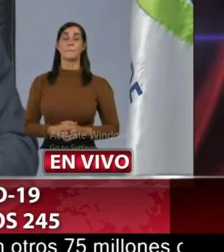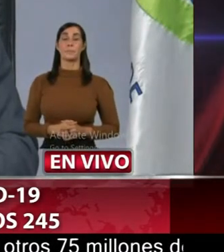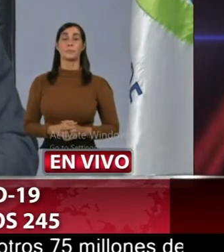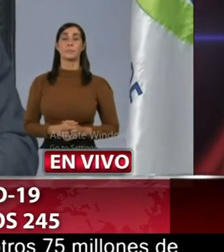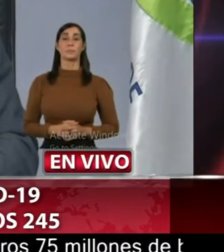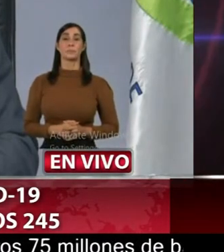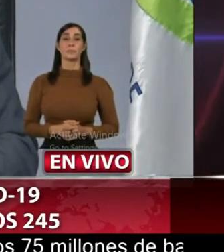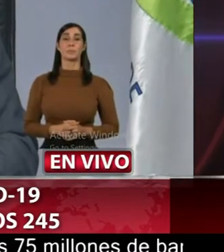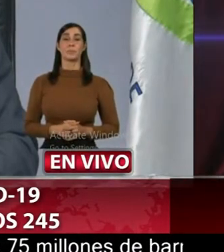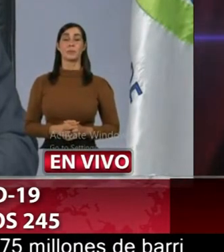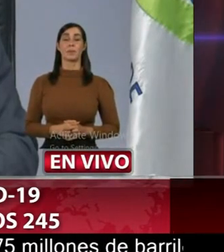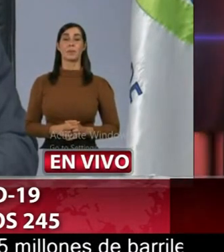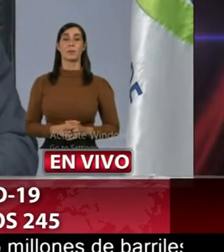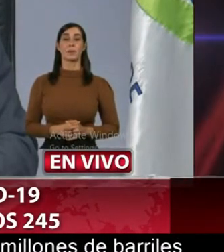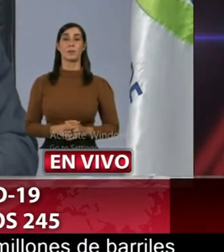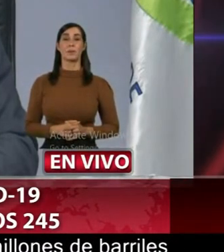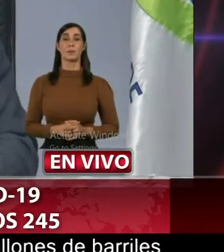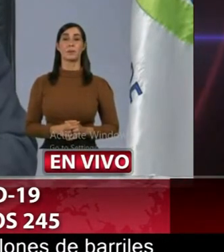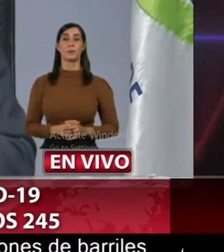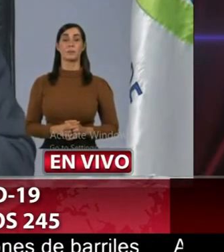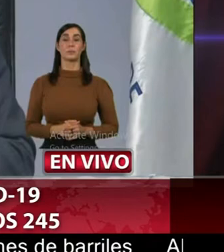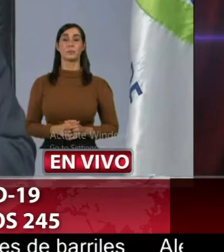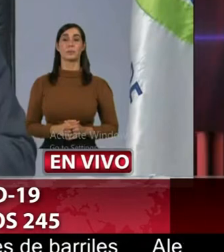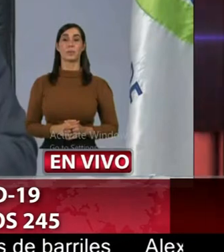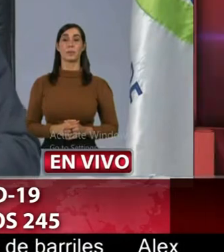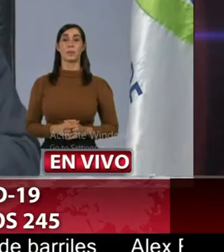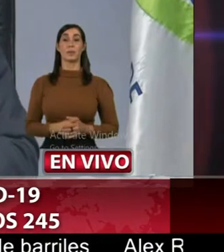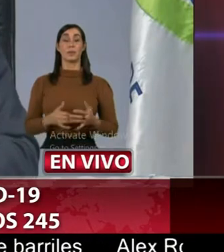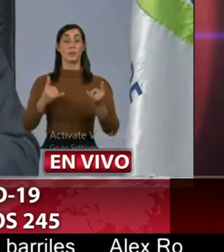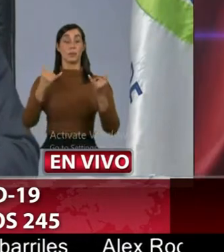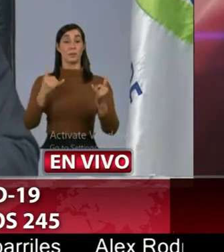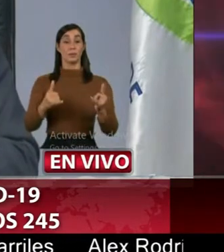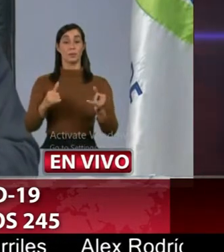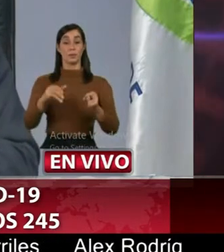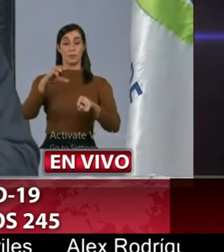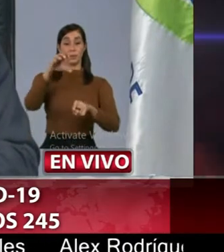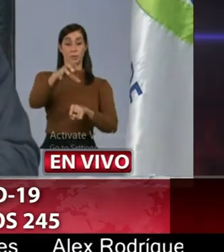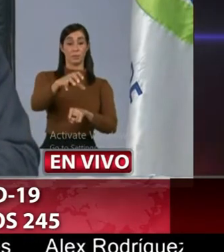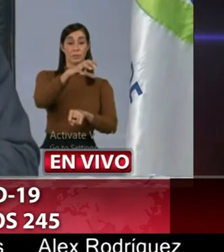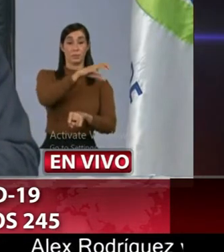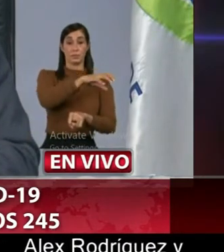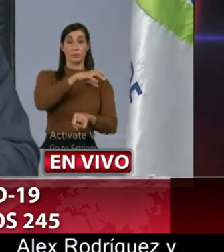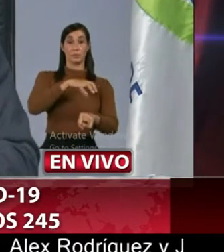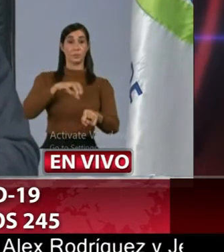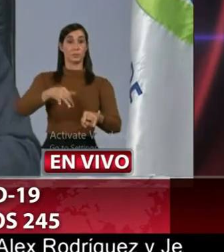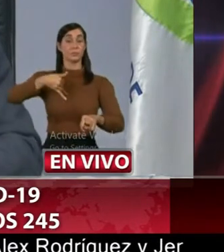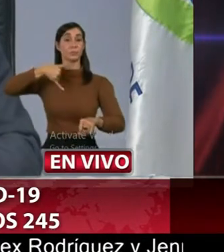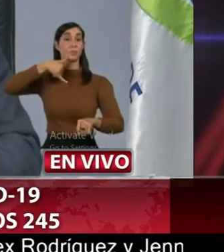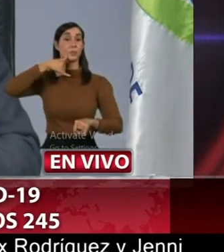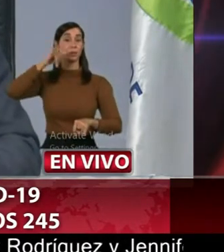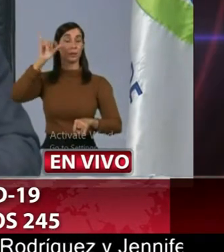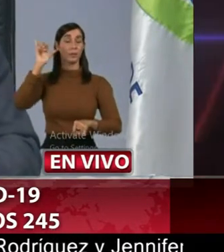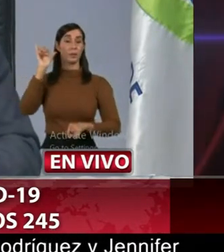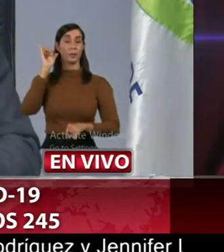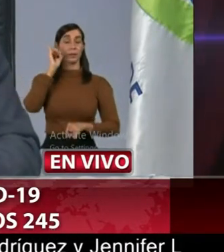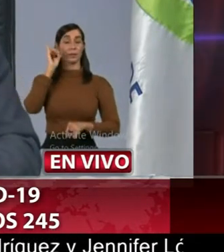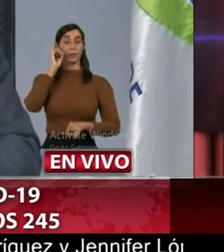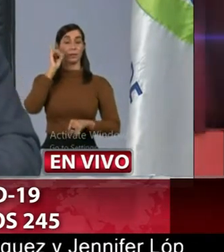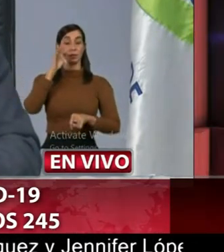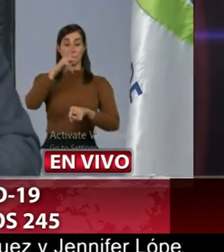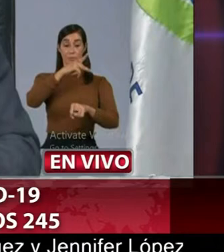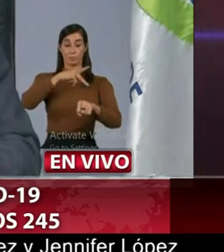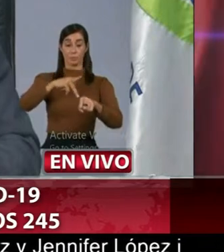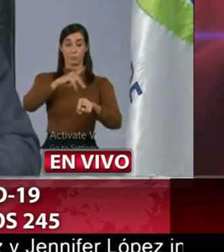la distribución de los casos en el día de ayer según las